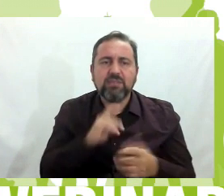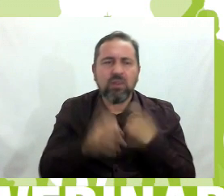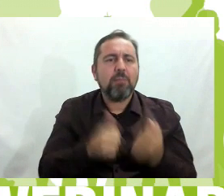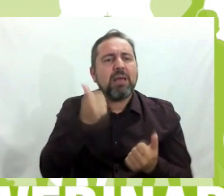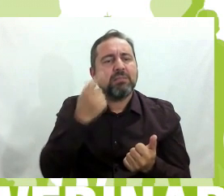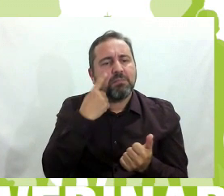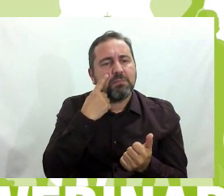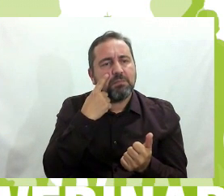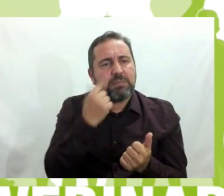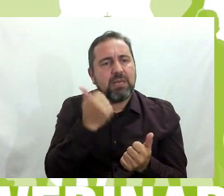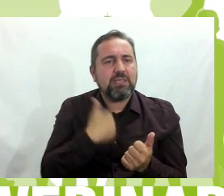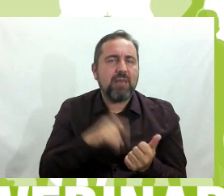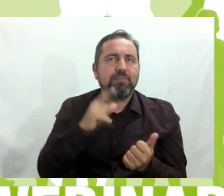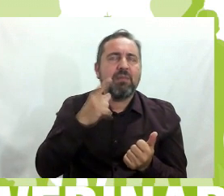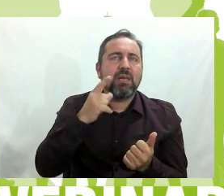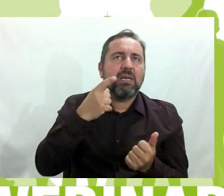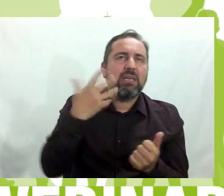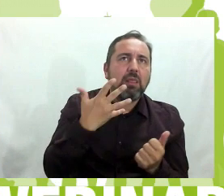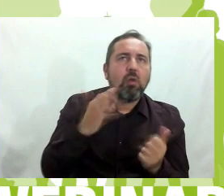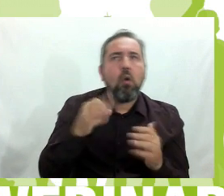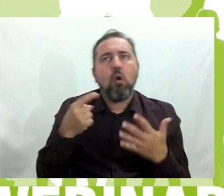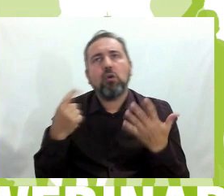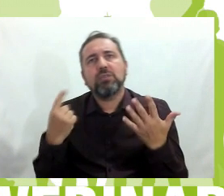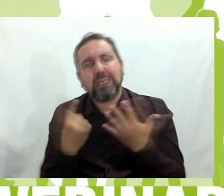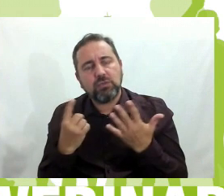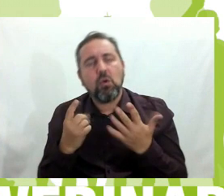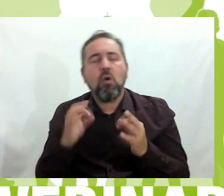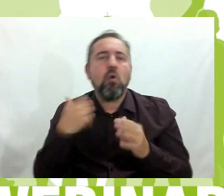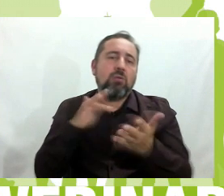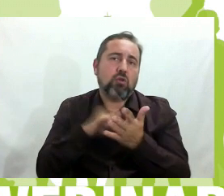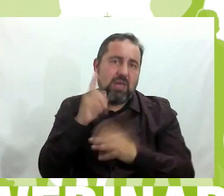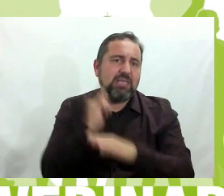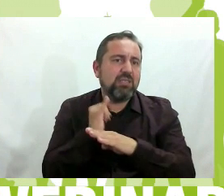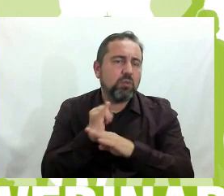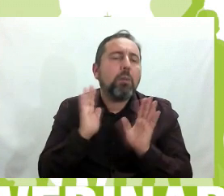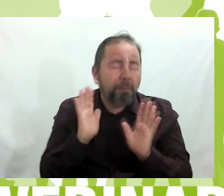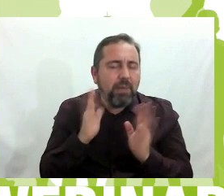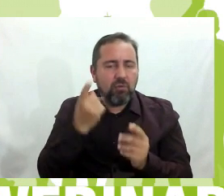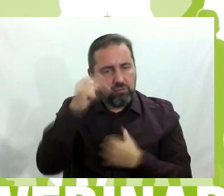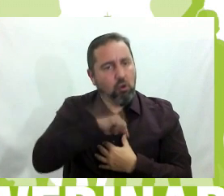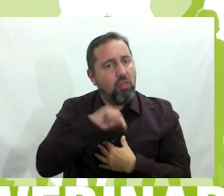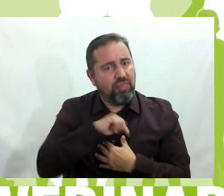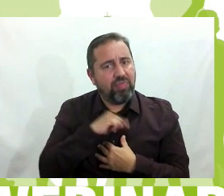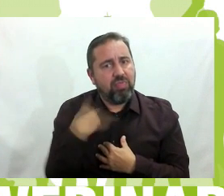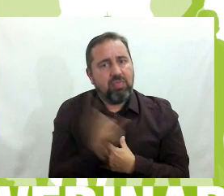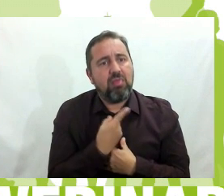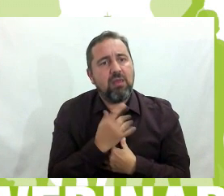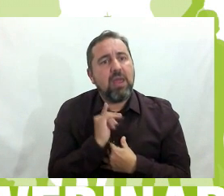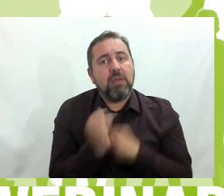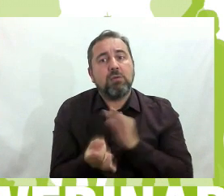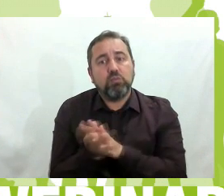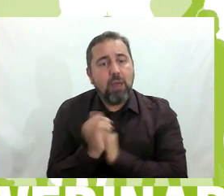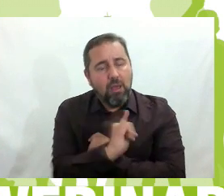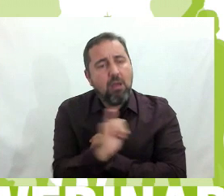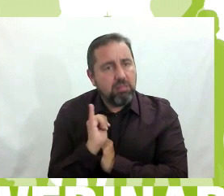ya en quinto, sexto o en el instituto. Pero debemos de ser conscientes de que estos casos se producen